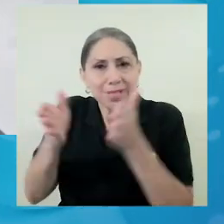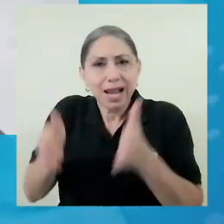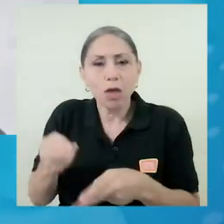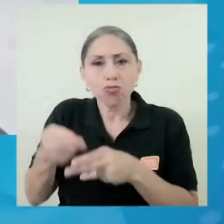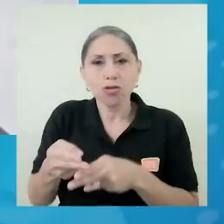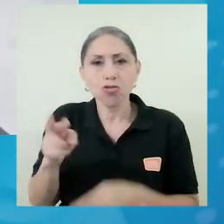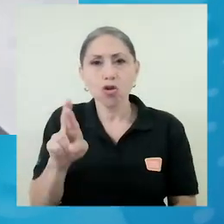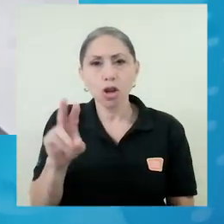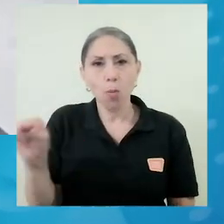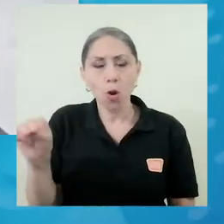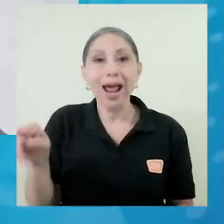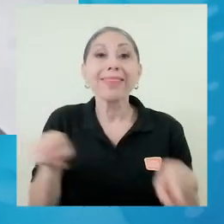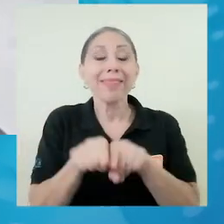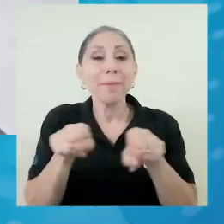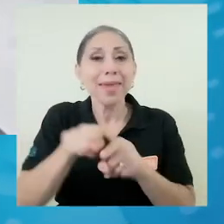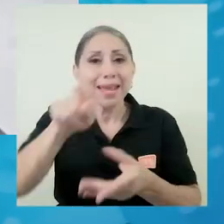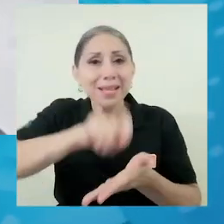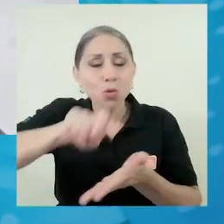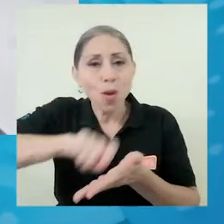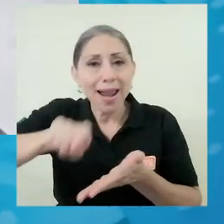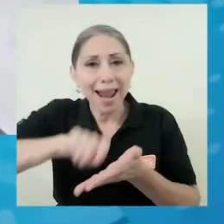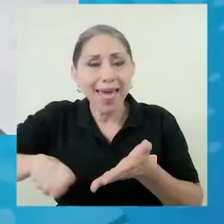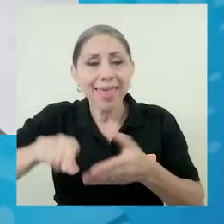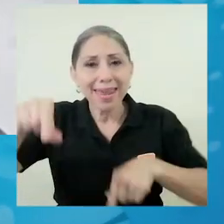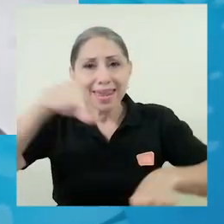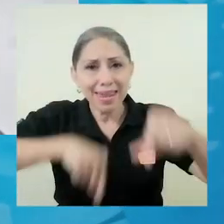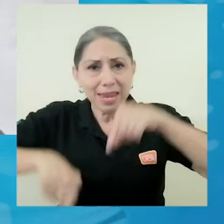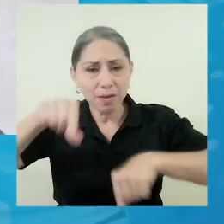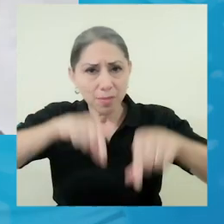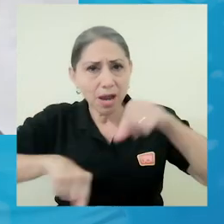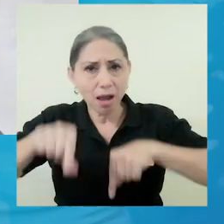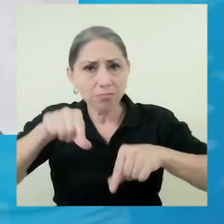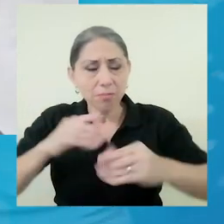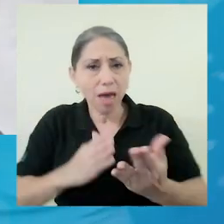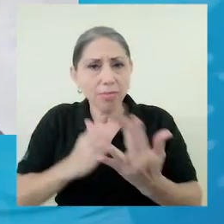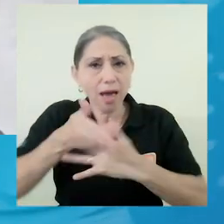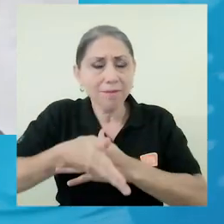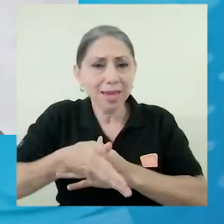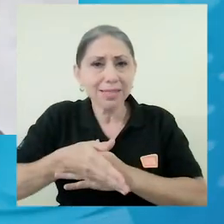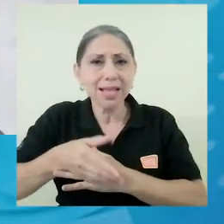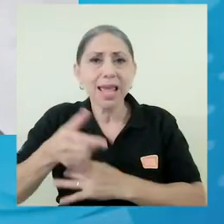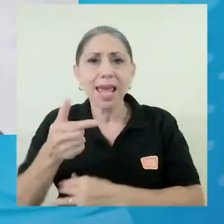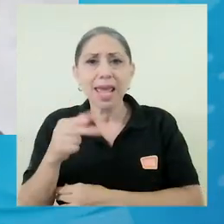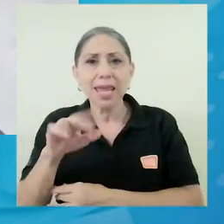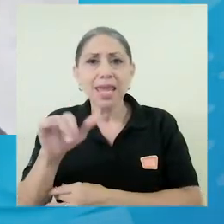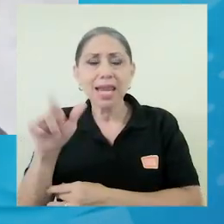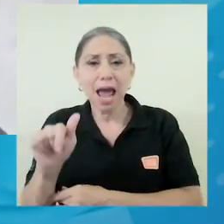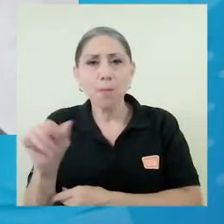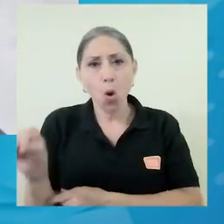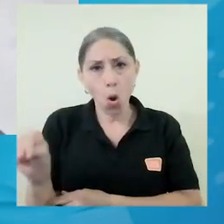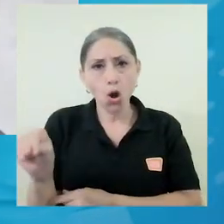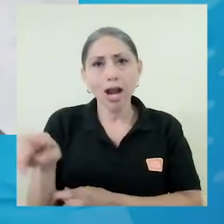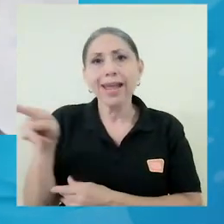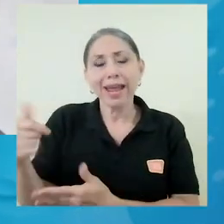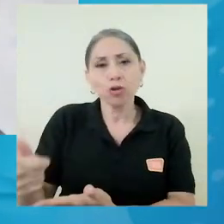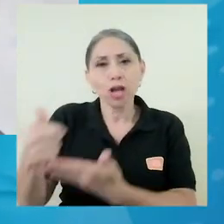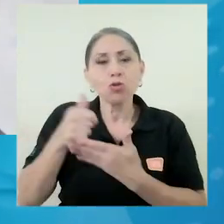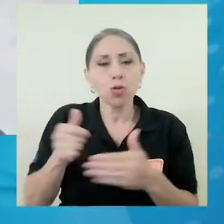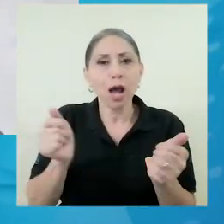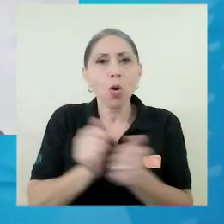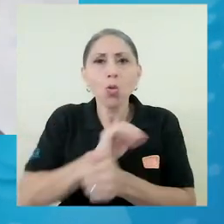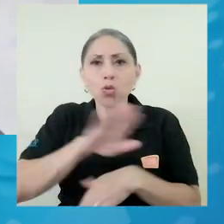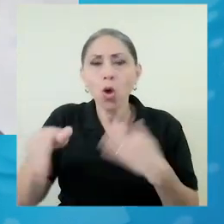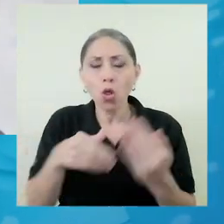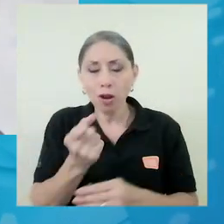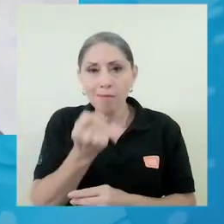Rodrigo Mora. Por otro lado, está la Escuela de Química, a través de Guila Mojó, que nos ayuda, digamos, con toda